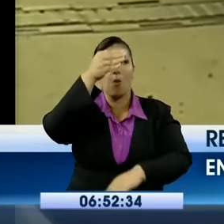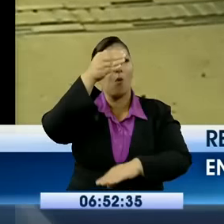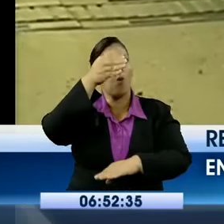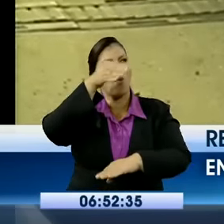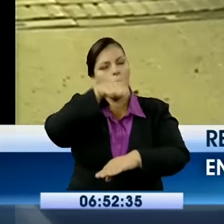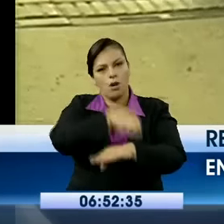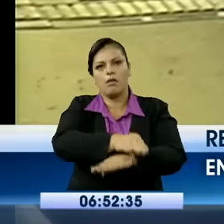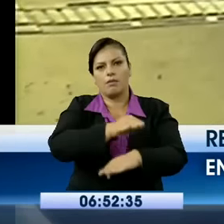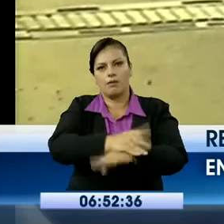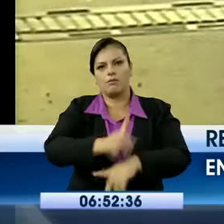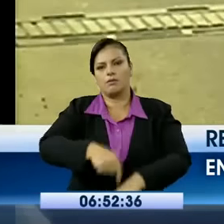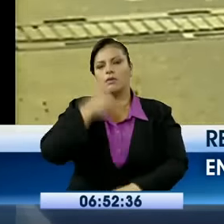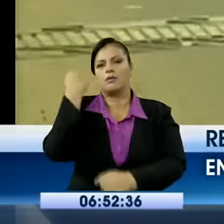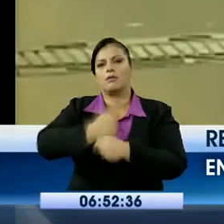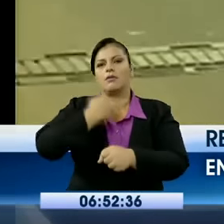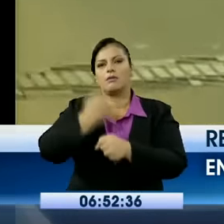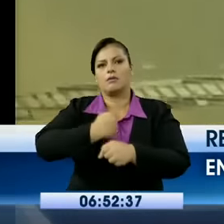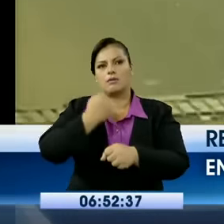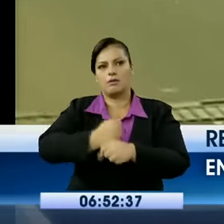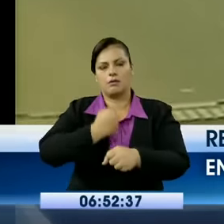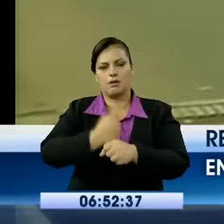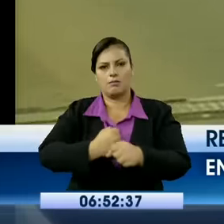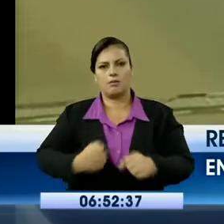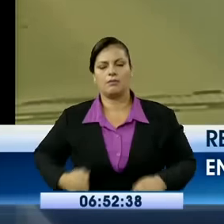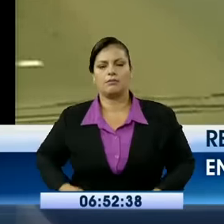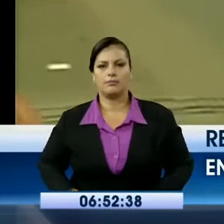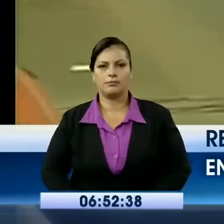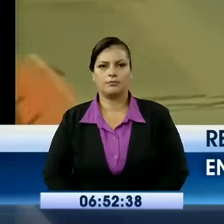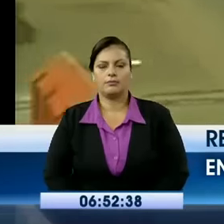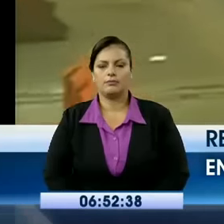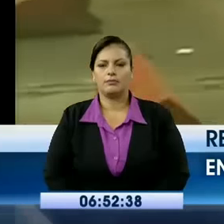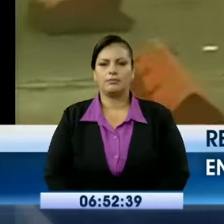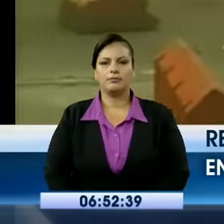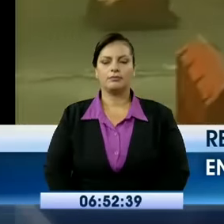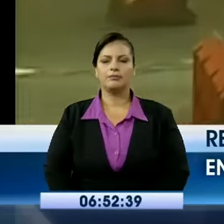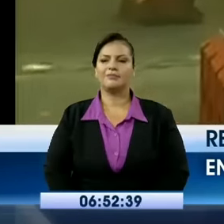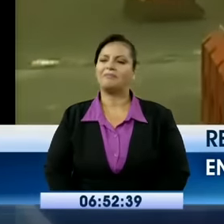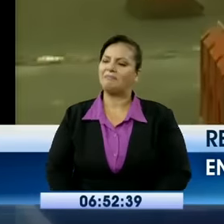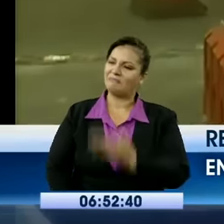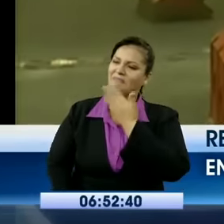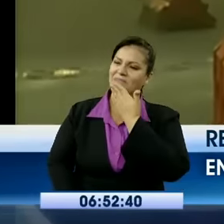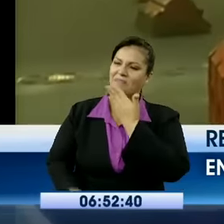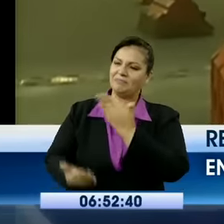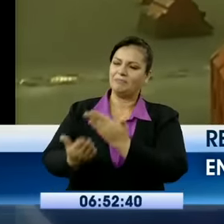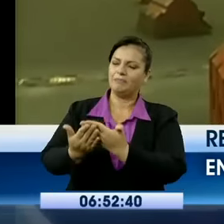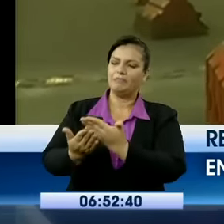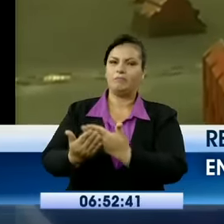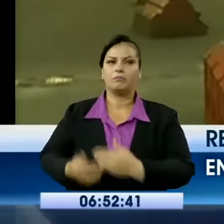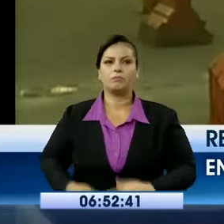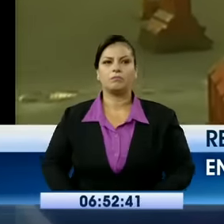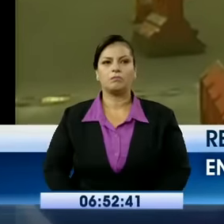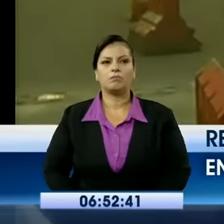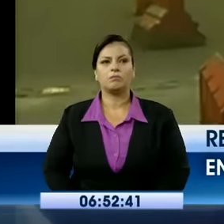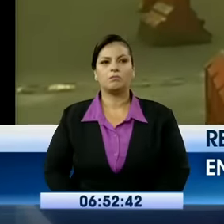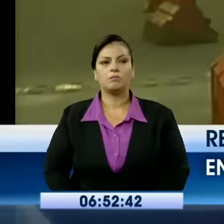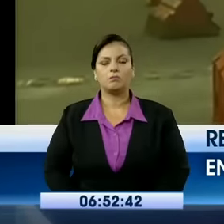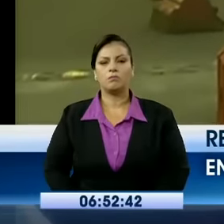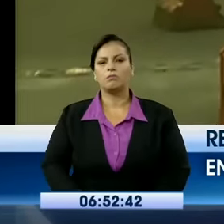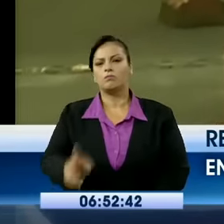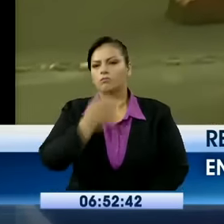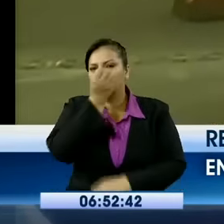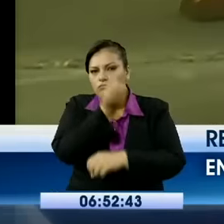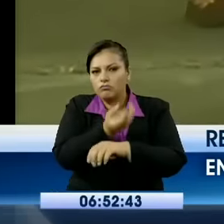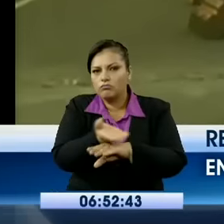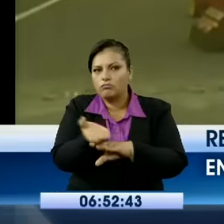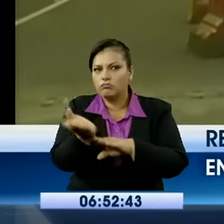más en el día para no congestionar también aquí mucho. Muchas gracias, caballero. Y aquí entonces la recomendación para los